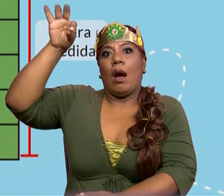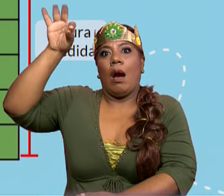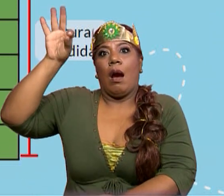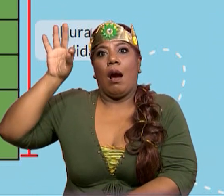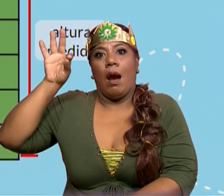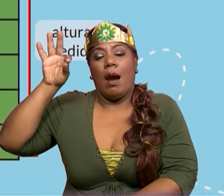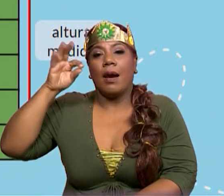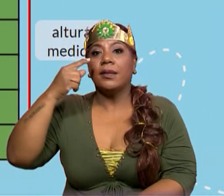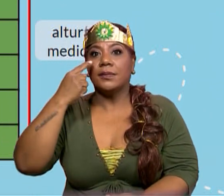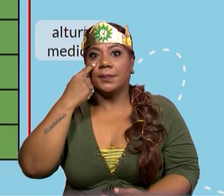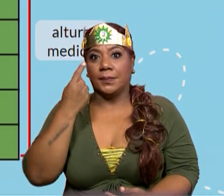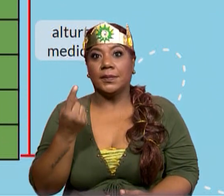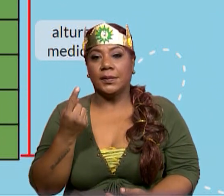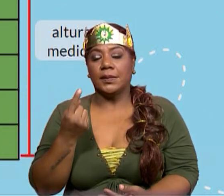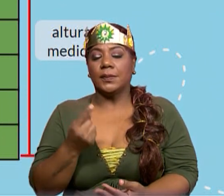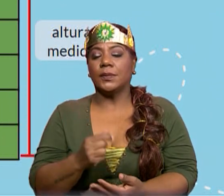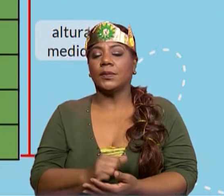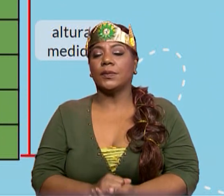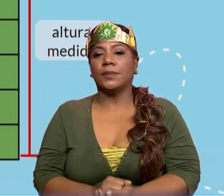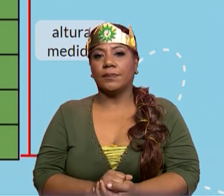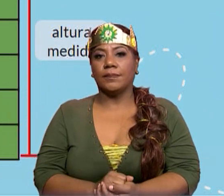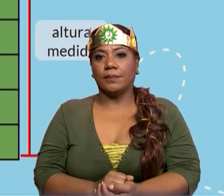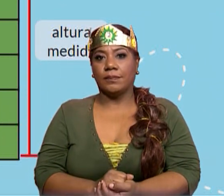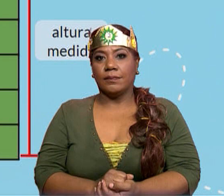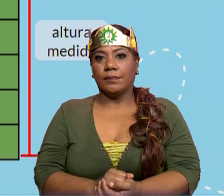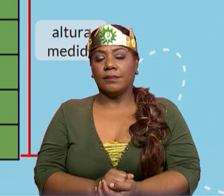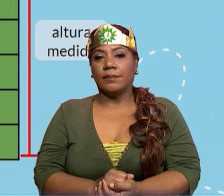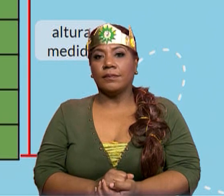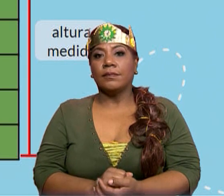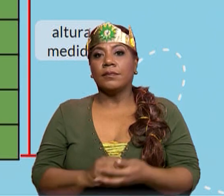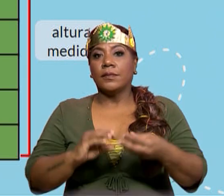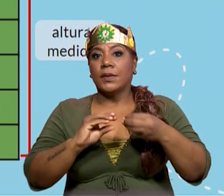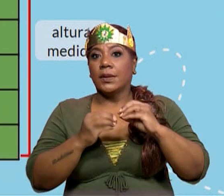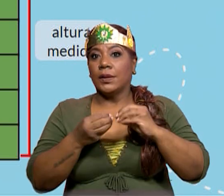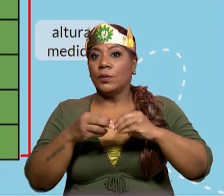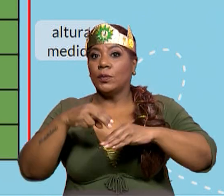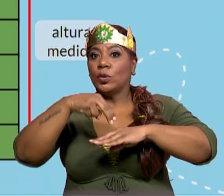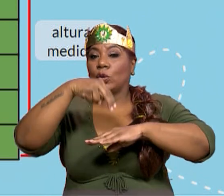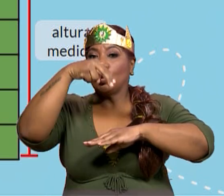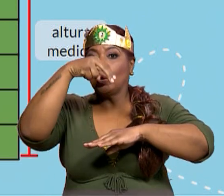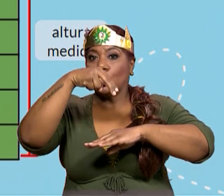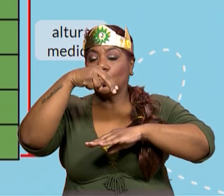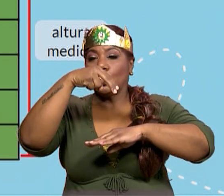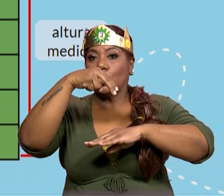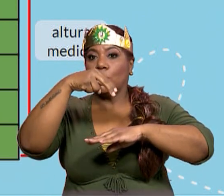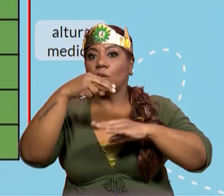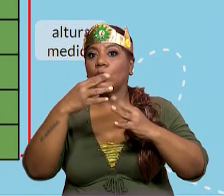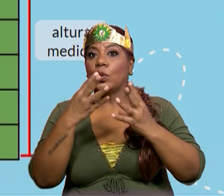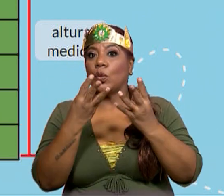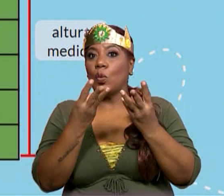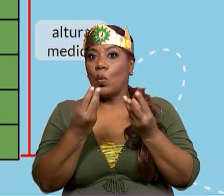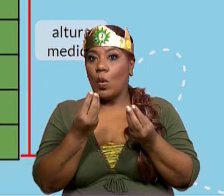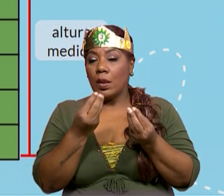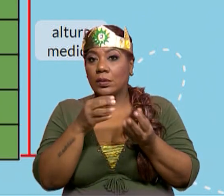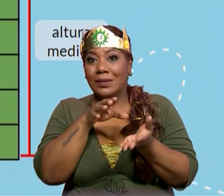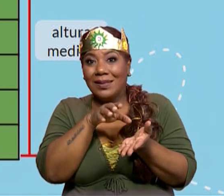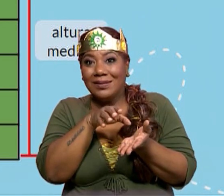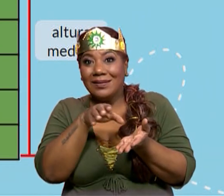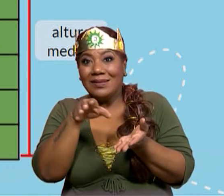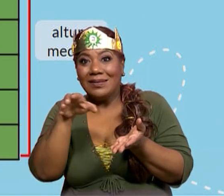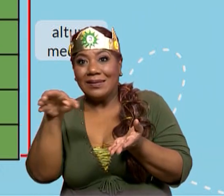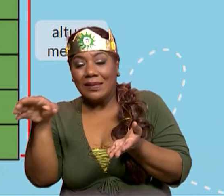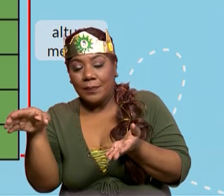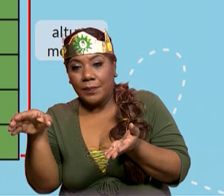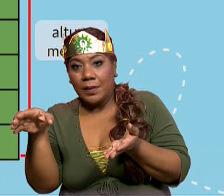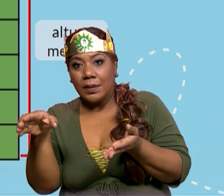obtenidas. Recuerden, chicos, el número de arriba me va a indicar las partes que tomo y el número de abajo